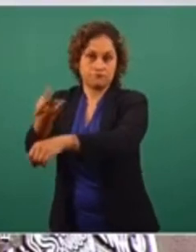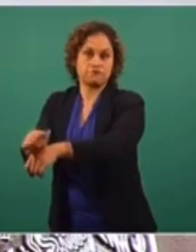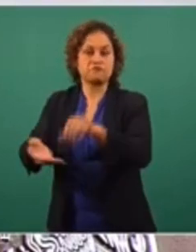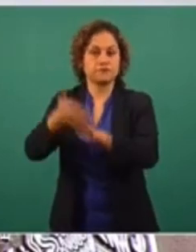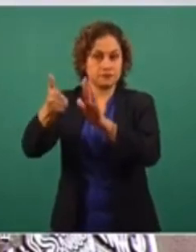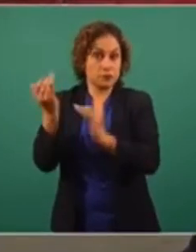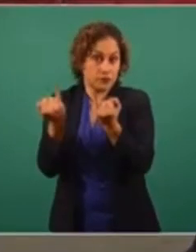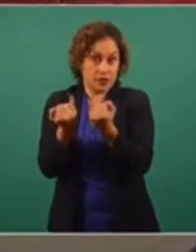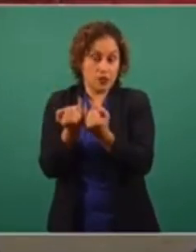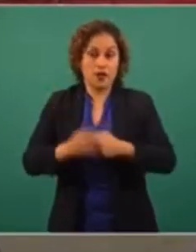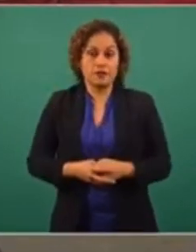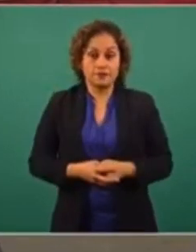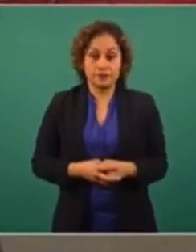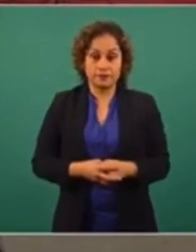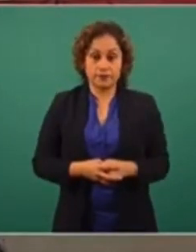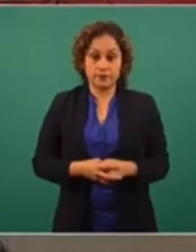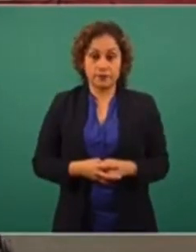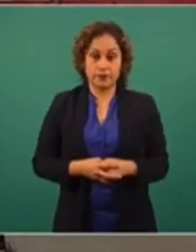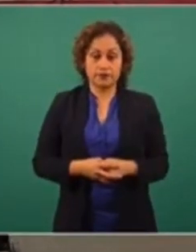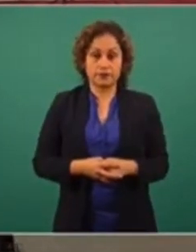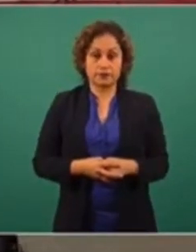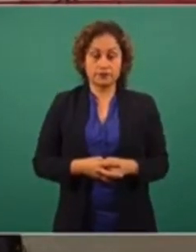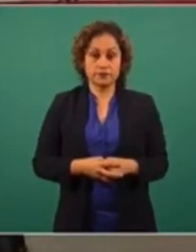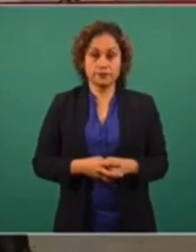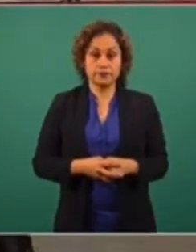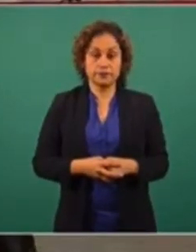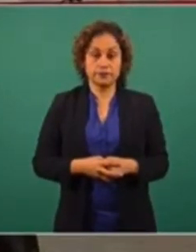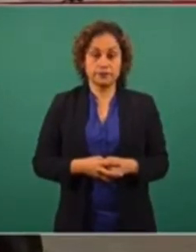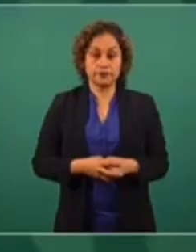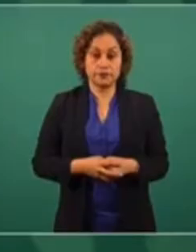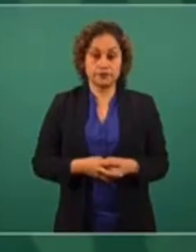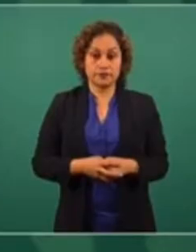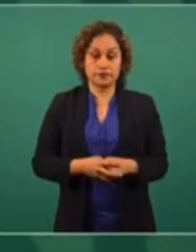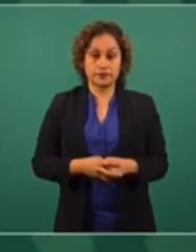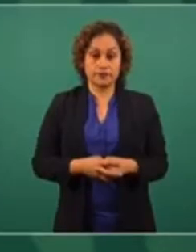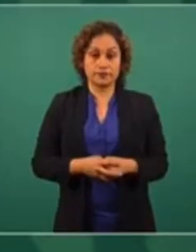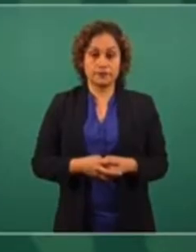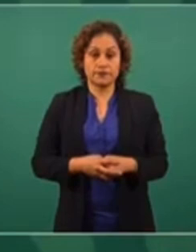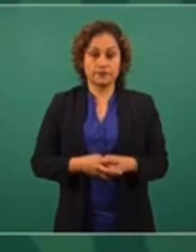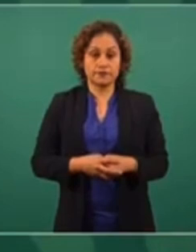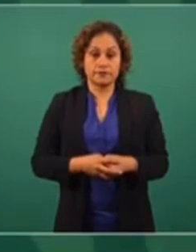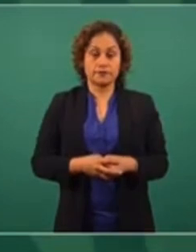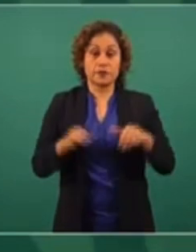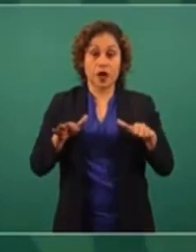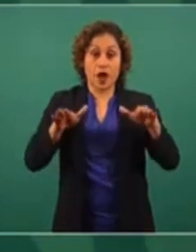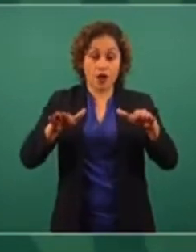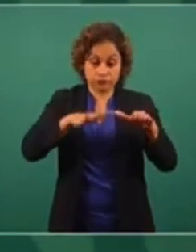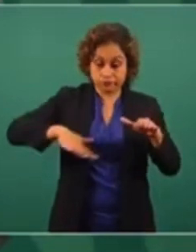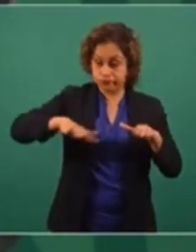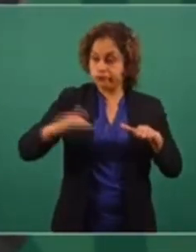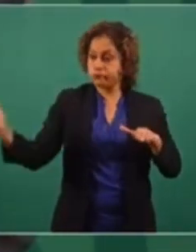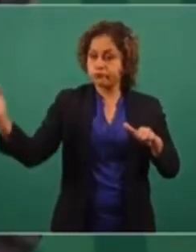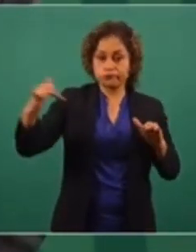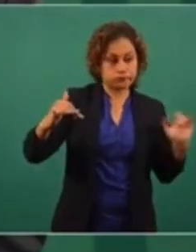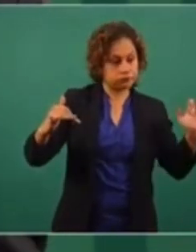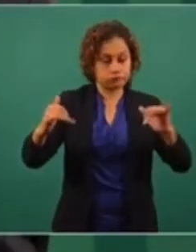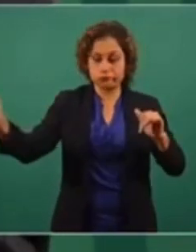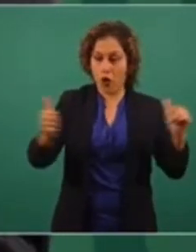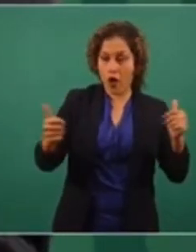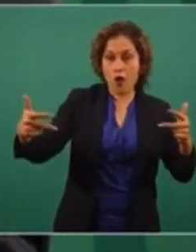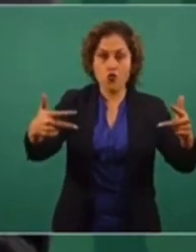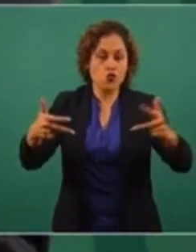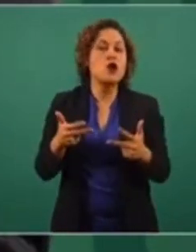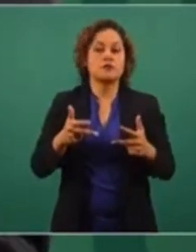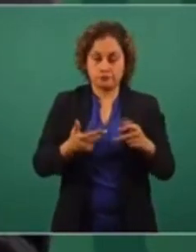trabajando en la construcción de nuevas vías de comunicación del